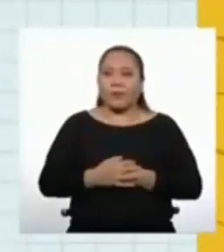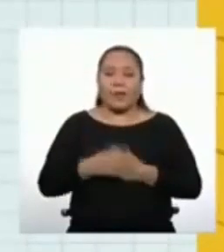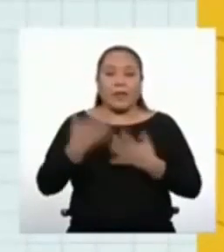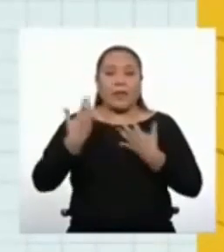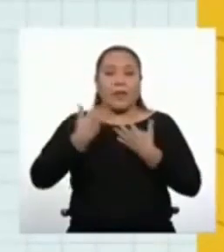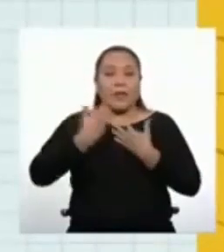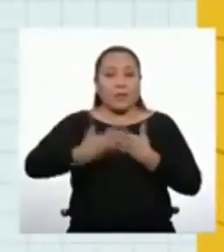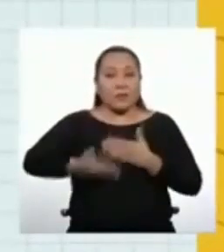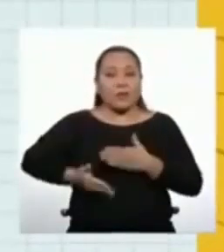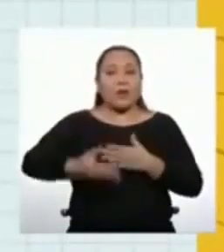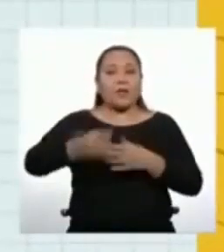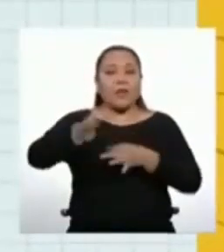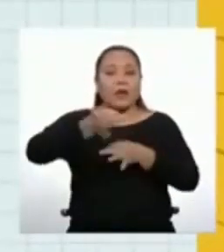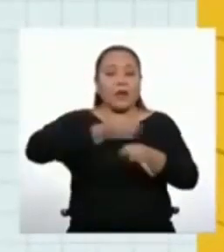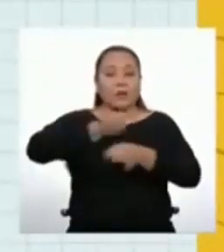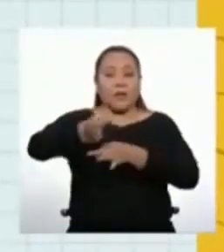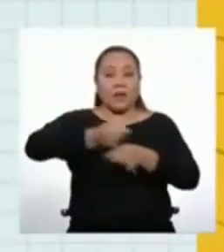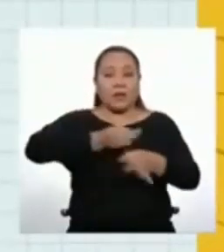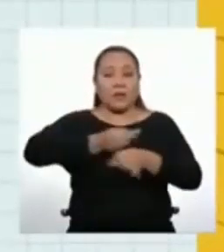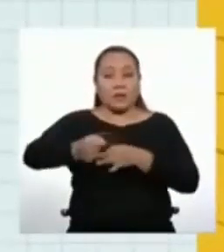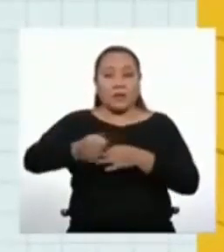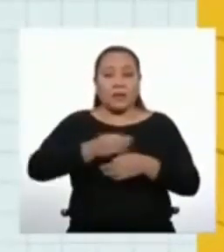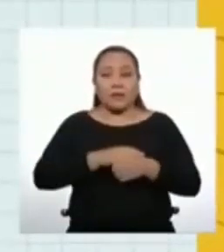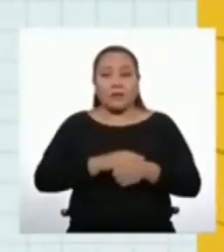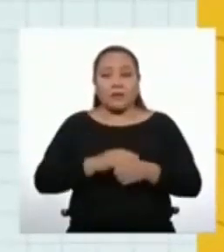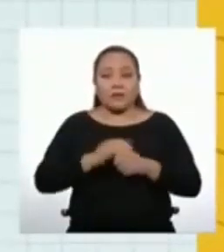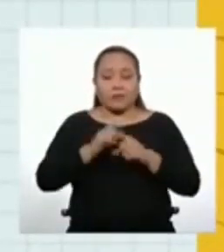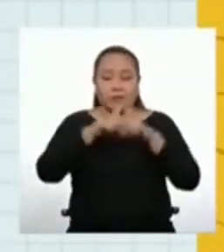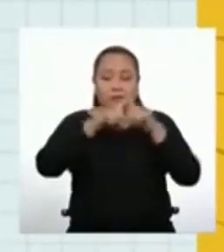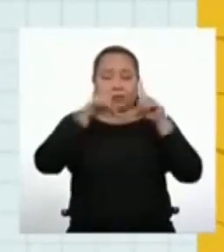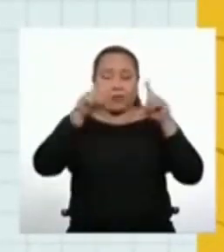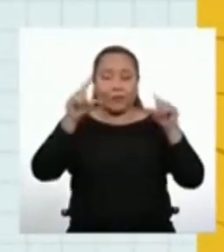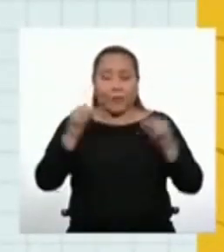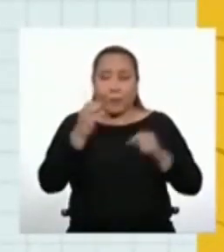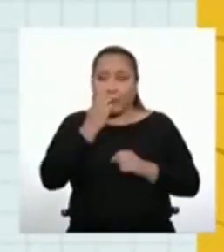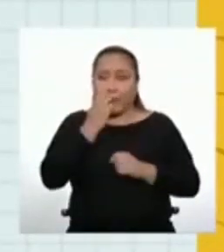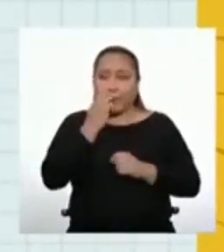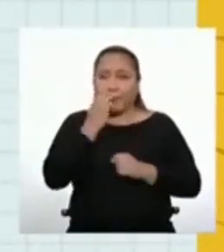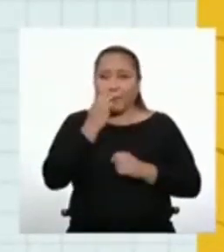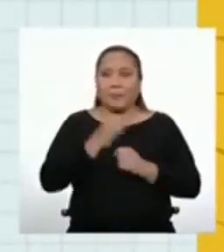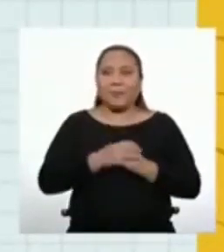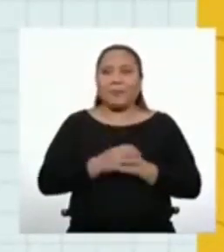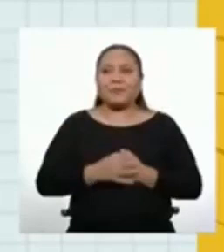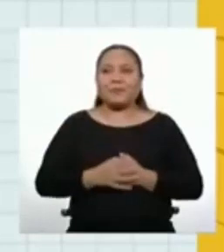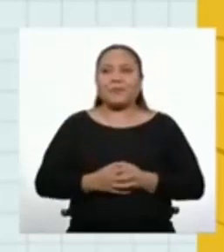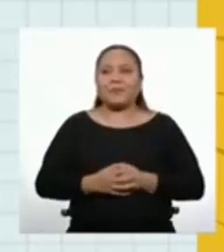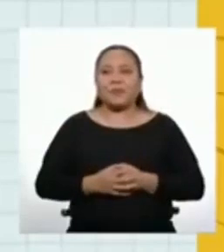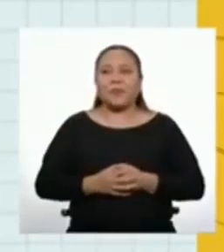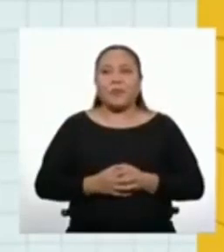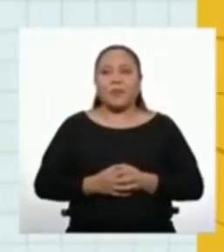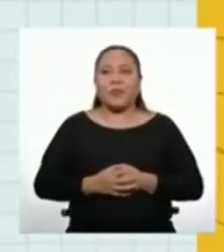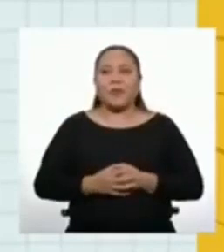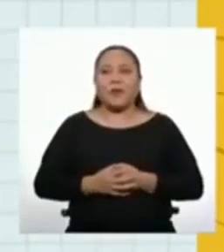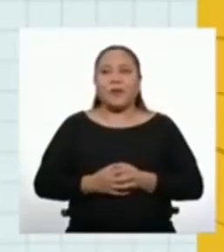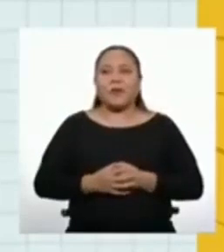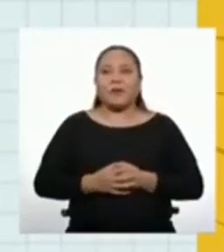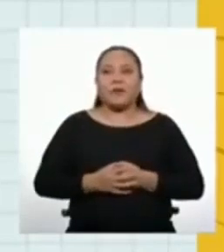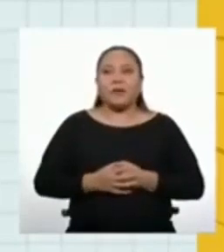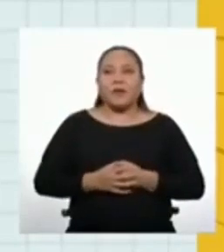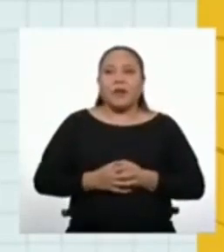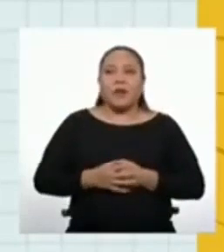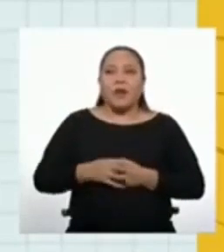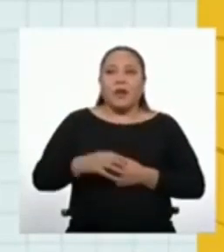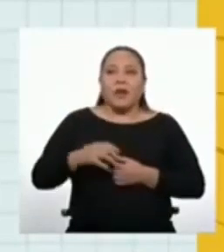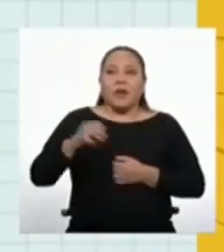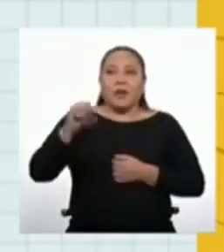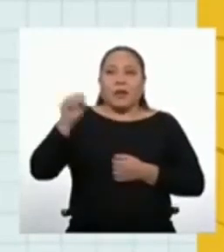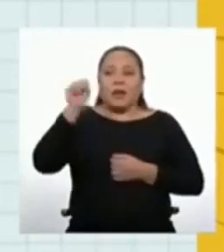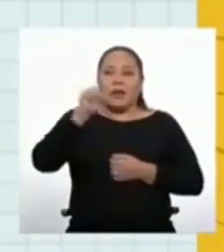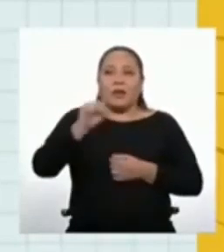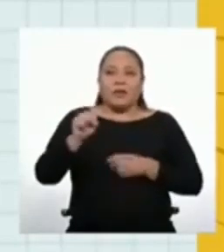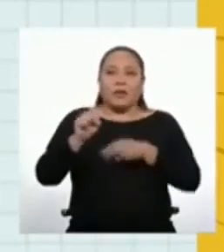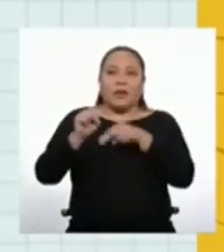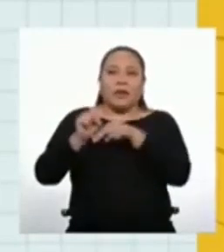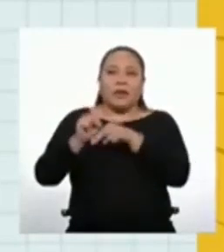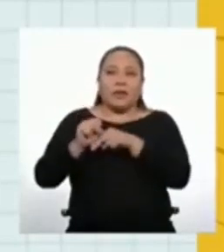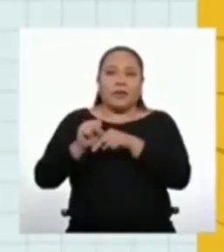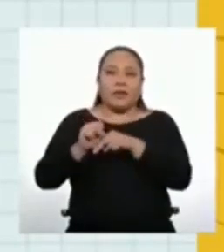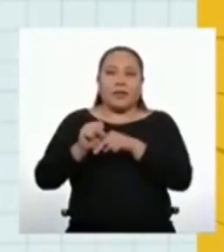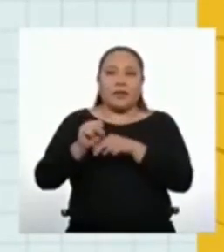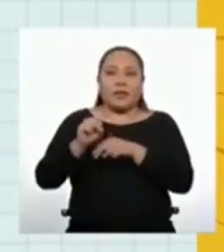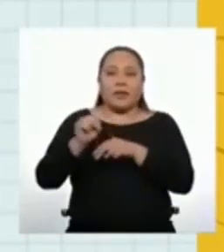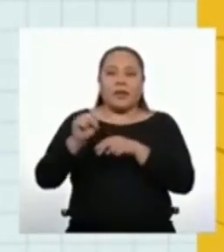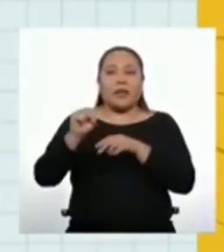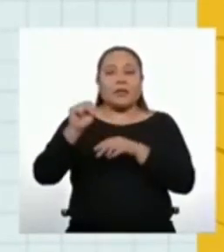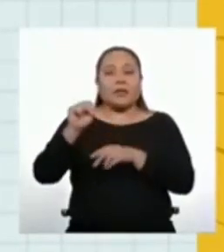después de reemplazar nuestros valores, la ecuación con la que nos quedamos es la siguiente. Ese sub 30 va a ser igual a 2 por 20